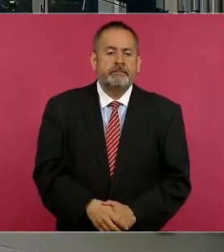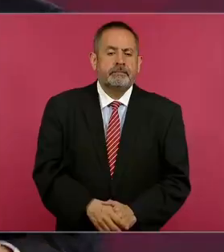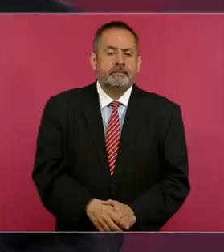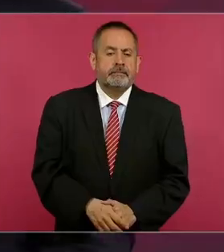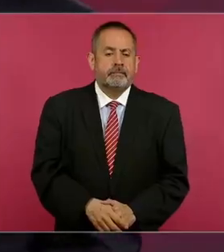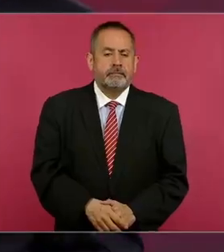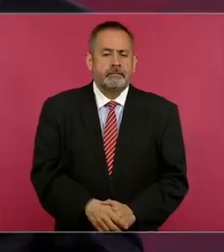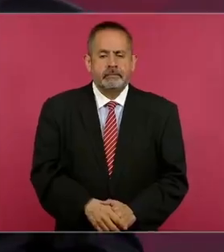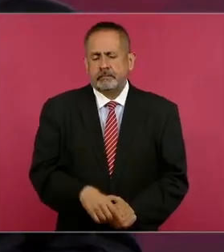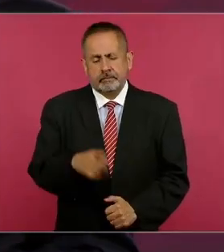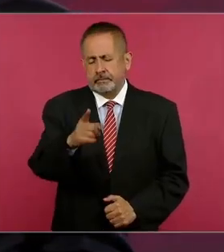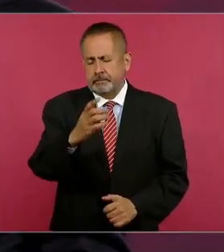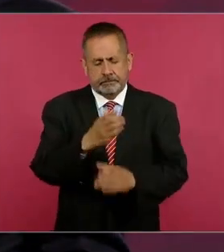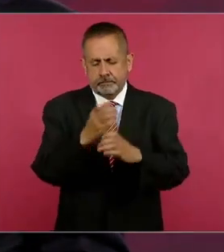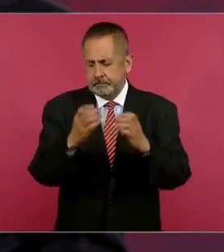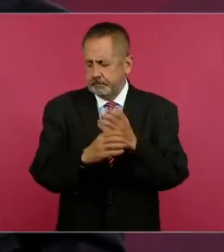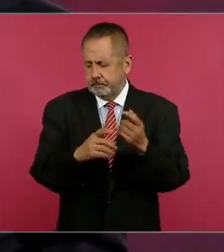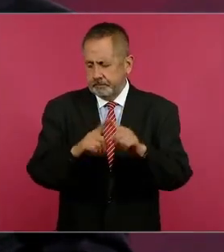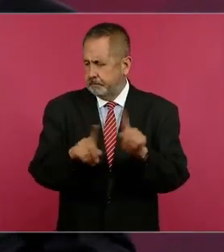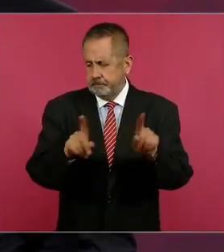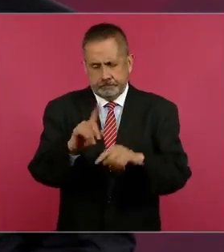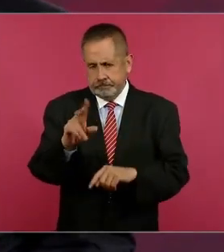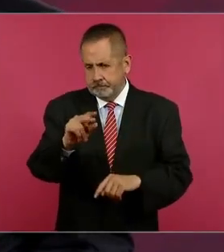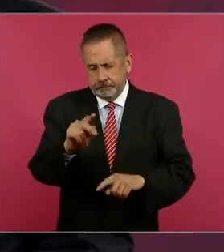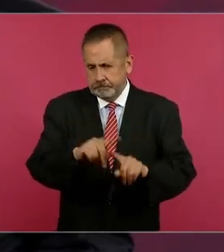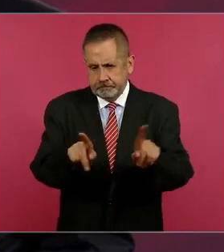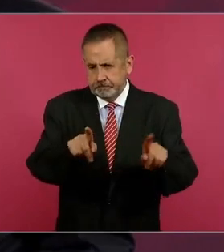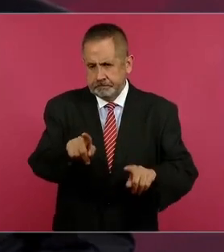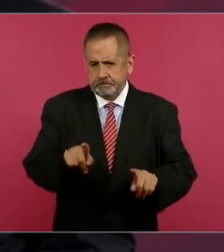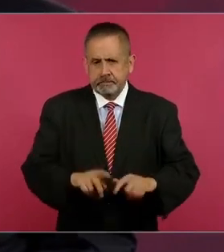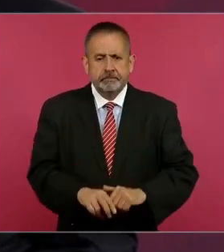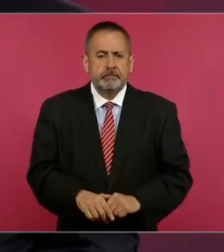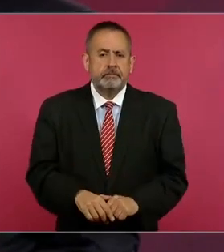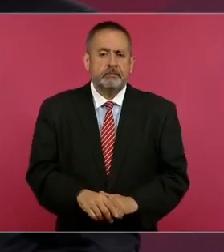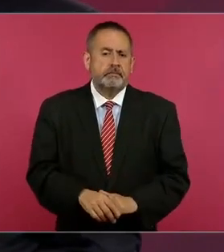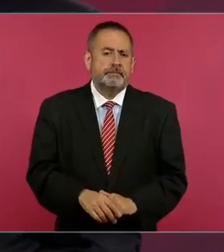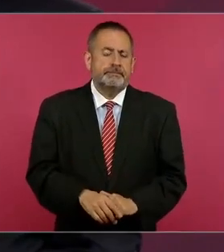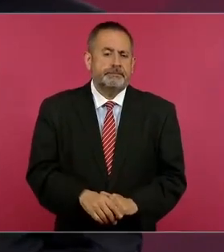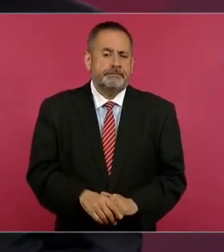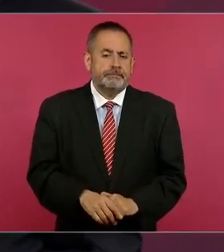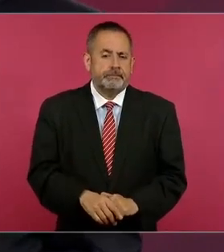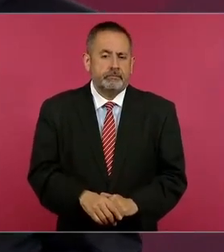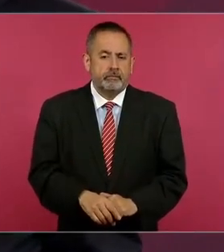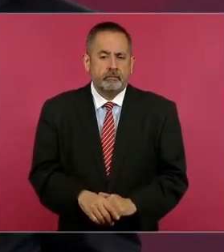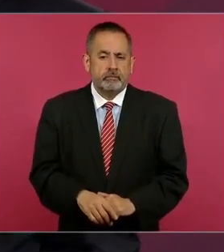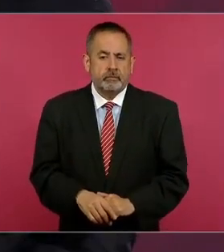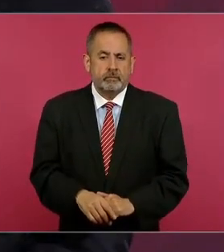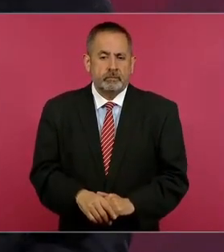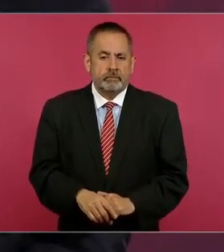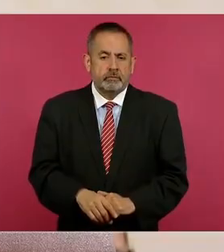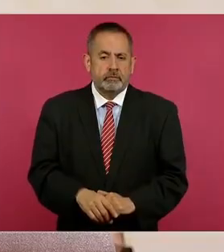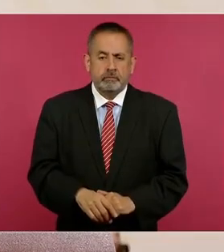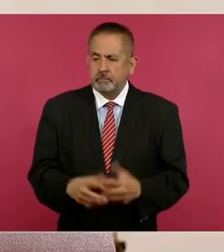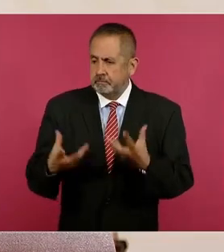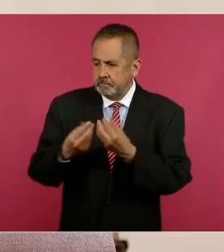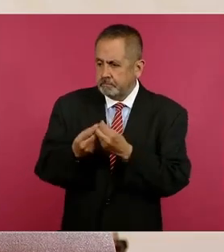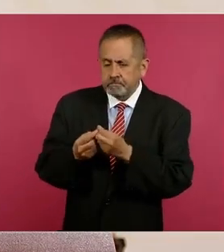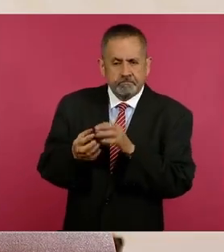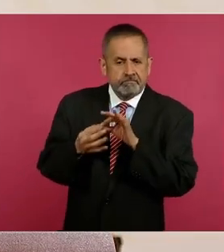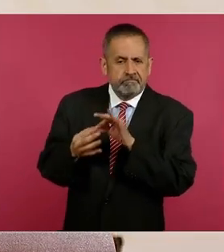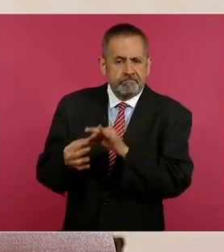este es otro asunto, es que la cooperación es permanente